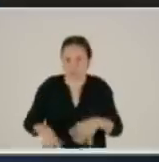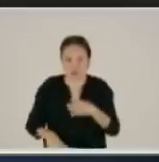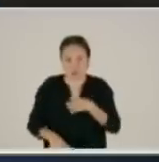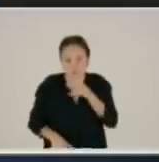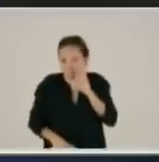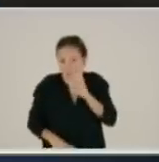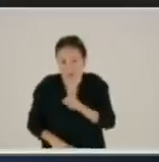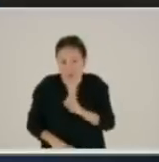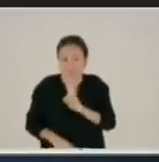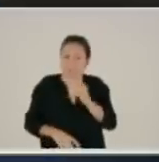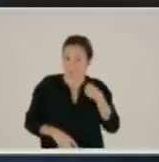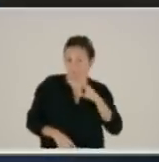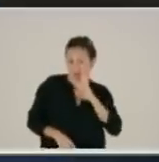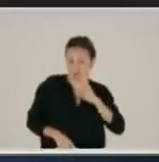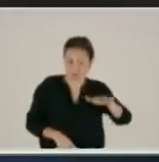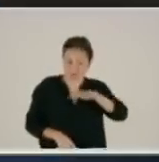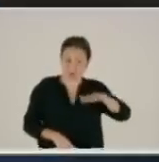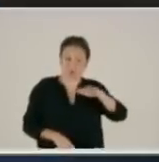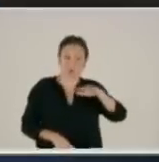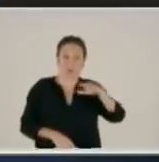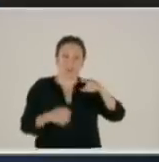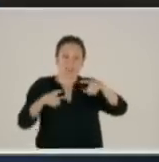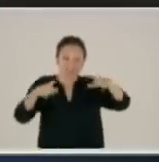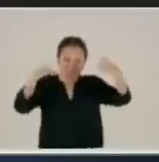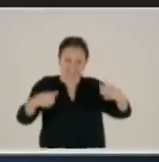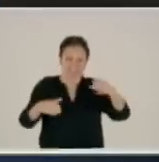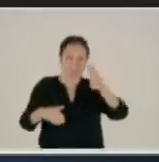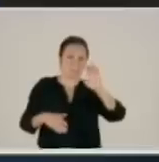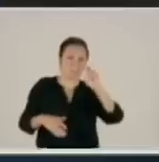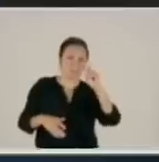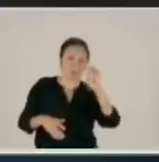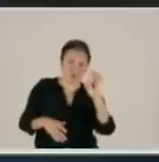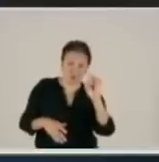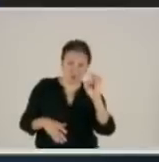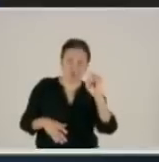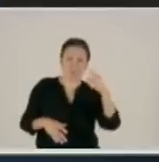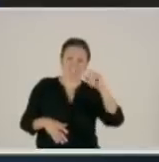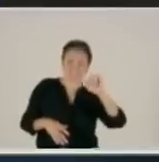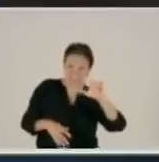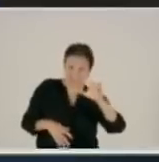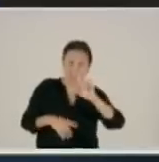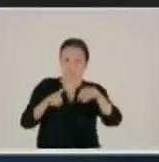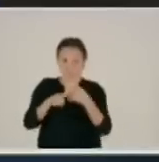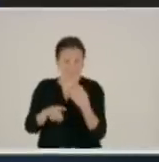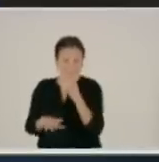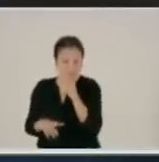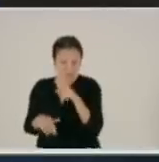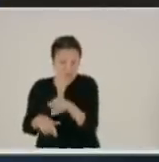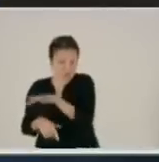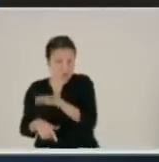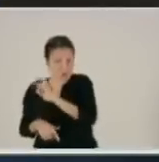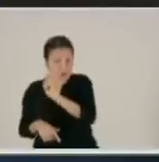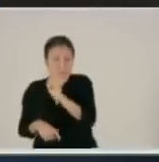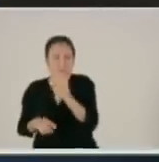teníamos antes, la caldera de Pedro Gil, ni en esta zona a última hora. Hemos conseguido hacer varias descargas de medios aéreos que han sido